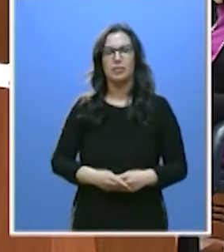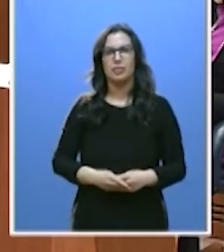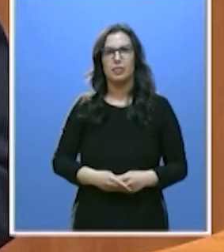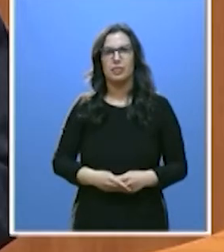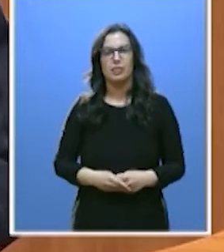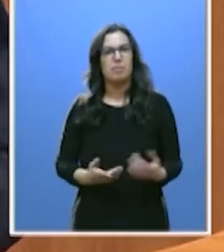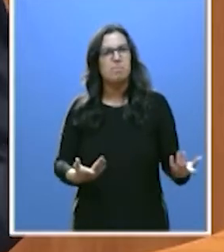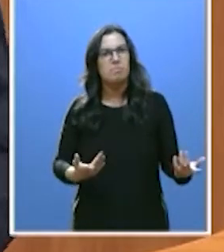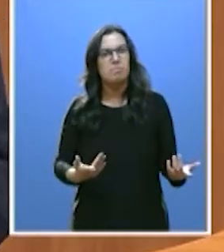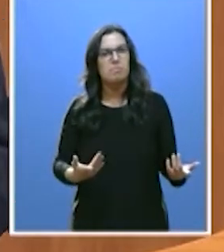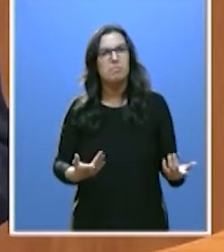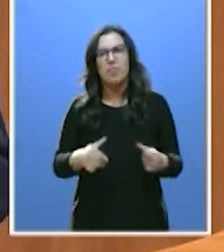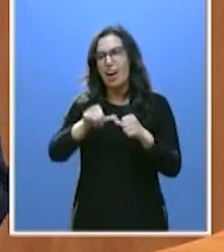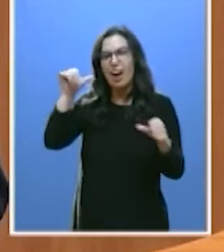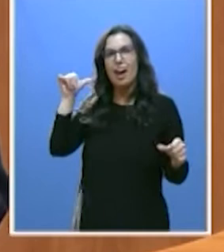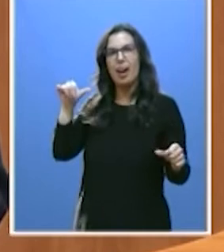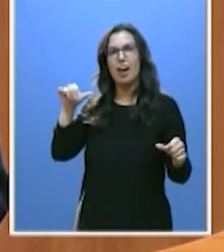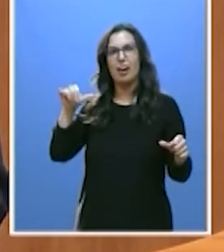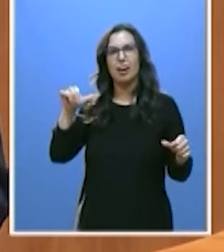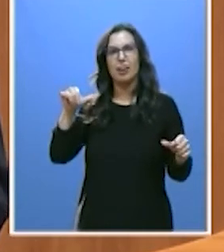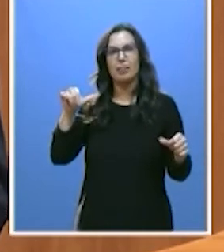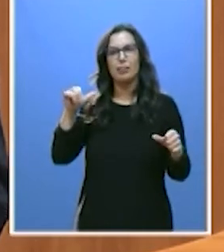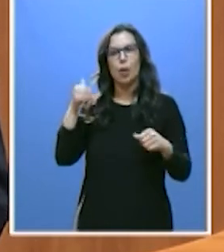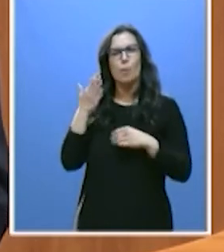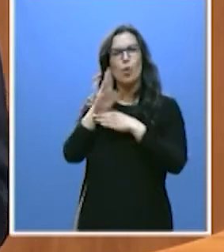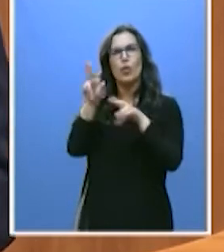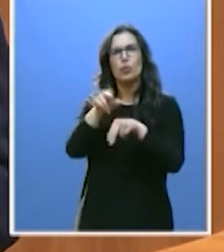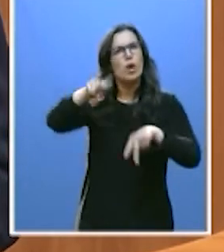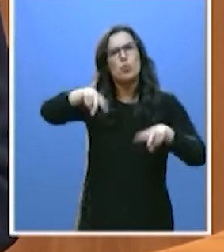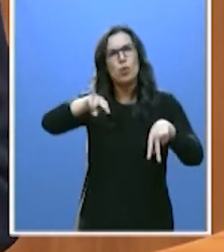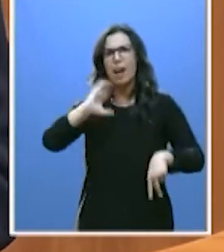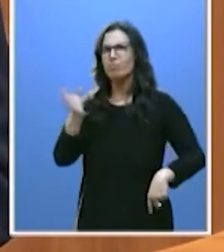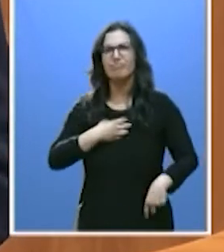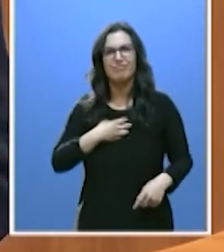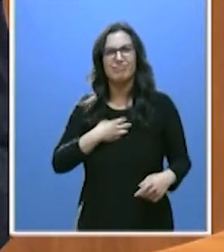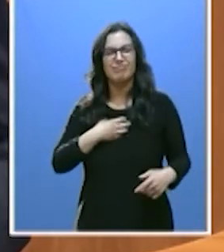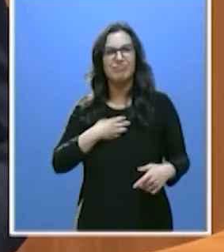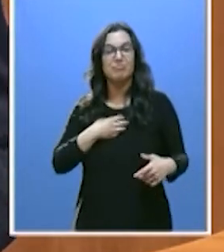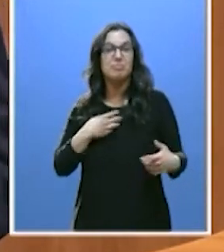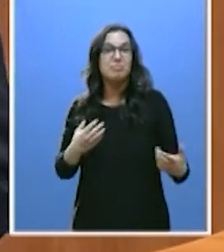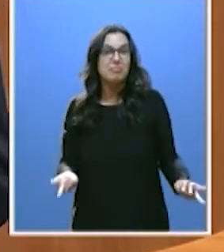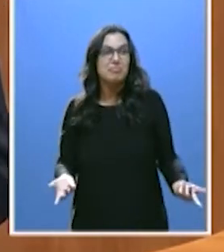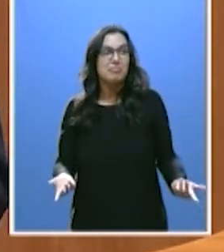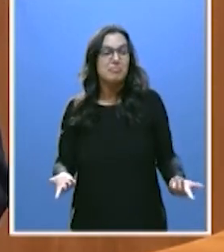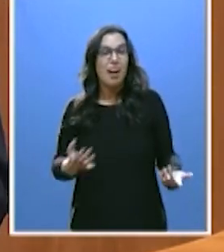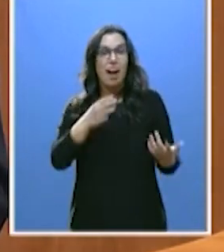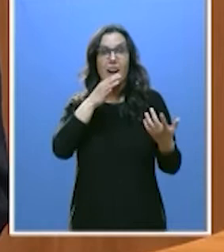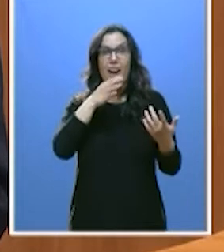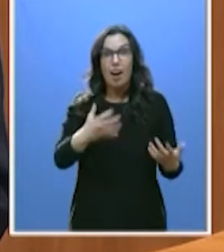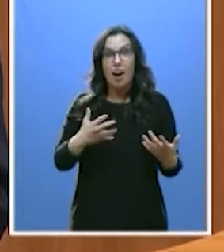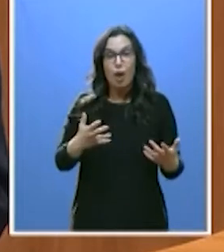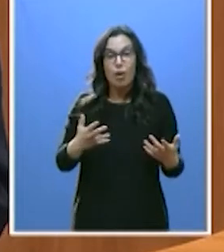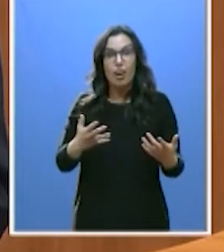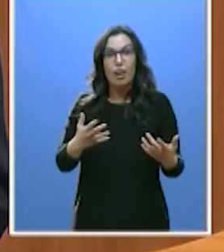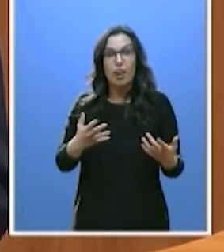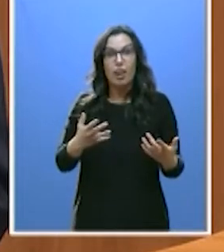se atrevieron nunca a presentarla en su momento. Nunca. Pero pretenden que seamos nosotros